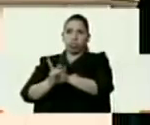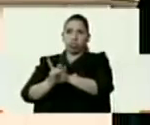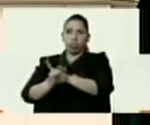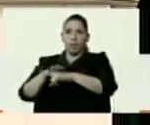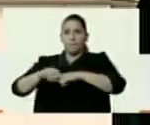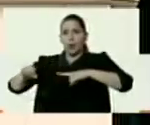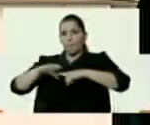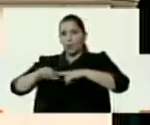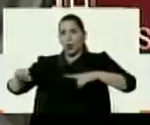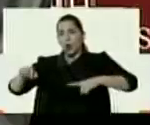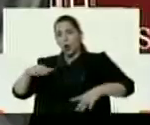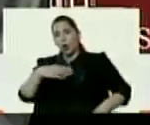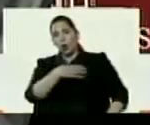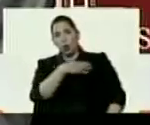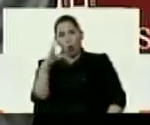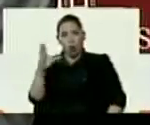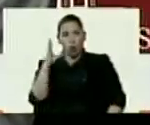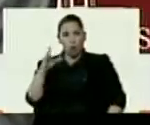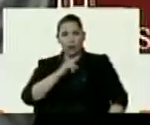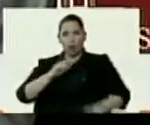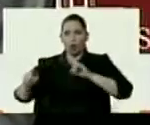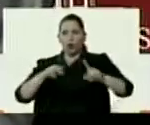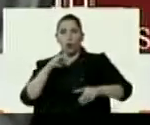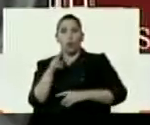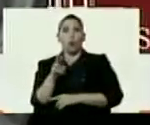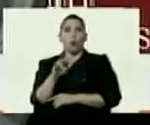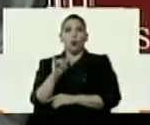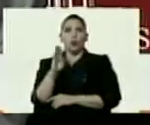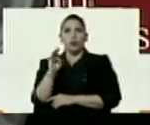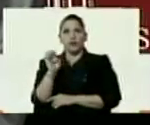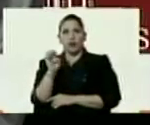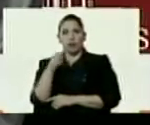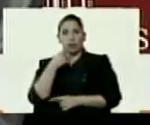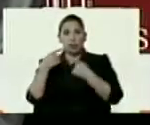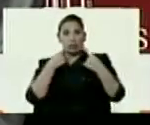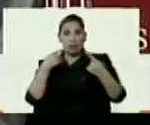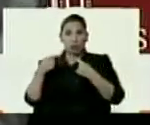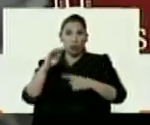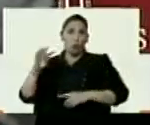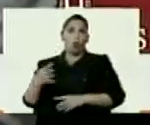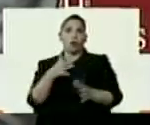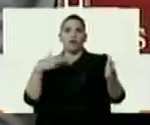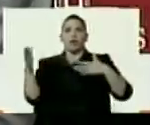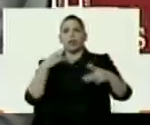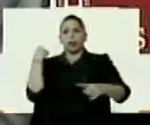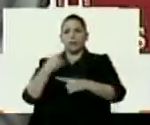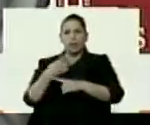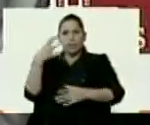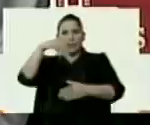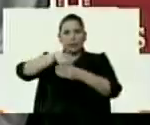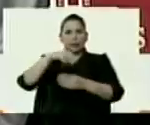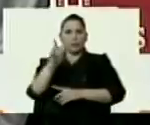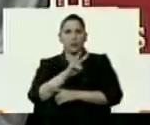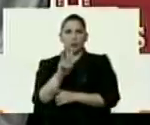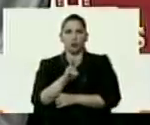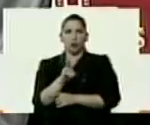Colombia por orden de Álvaro Uribe. Álvaro Uribe lo está diciendo a los cuatro vientos que deben meterse en Venezuela,